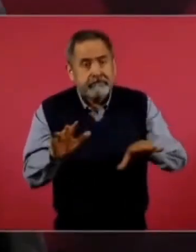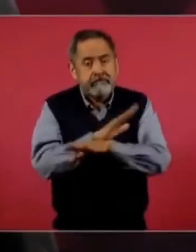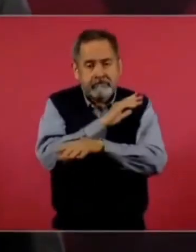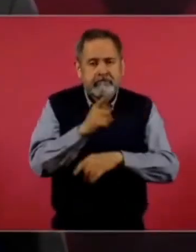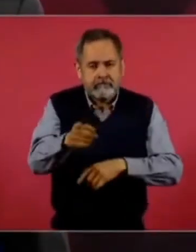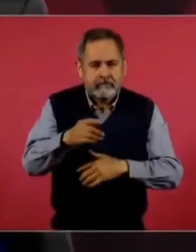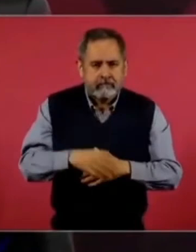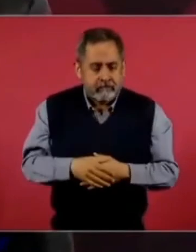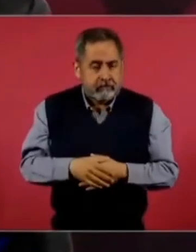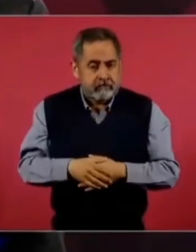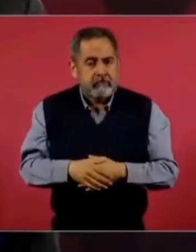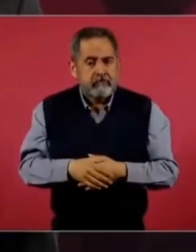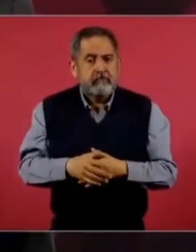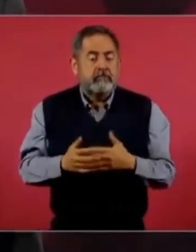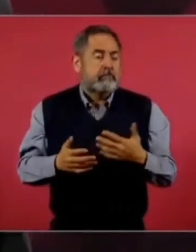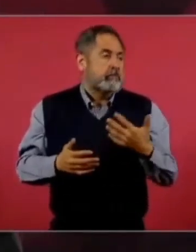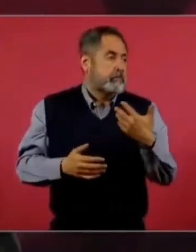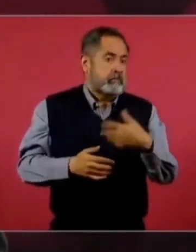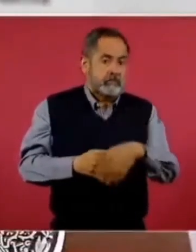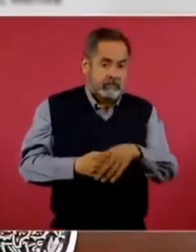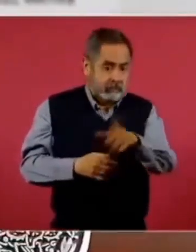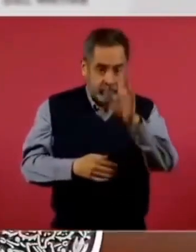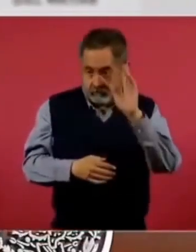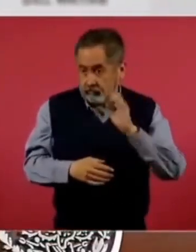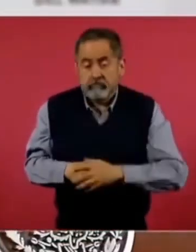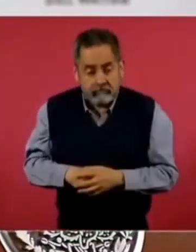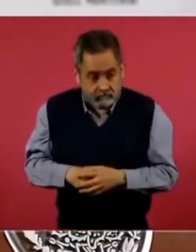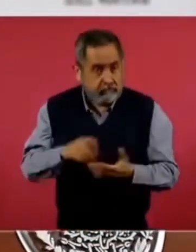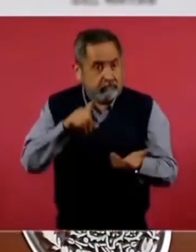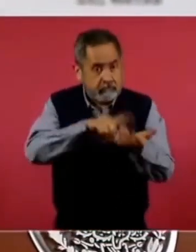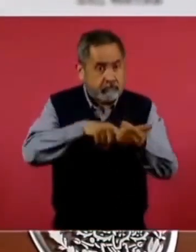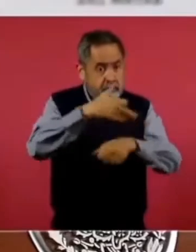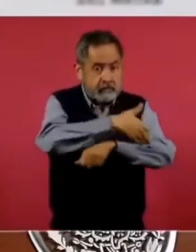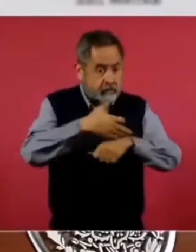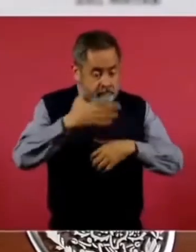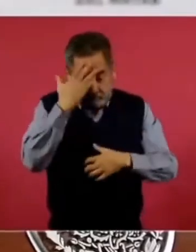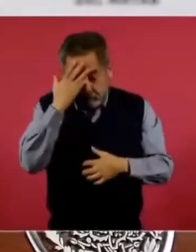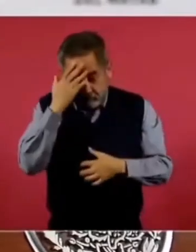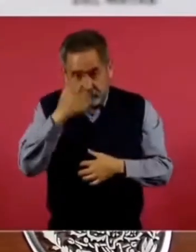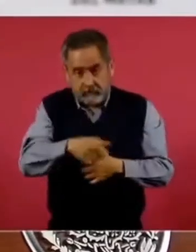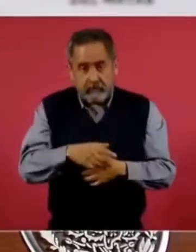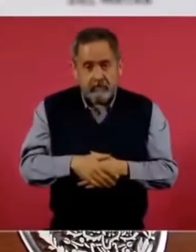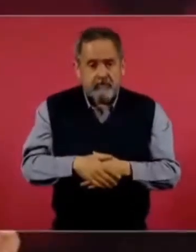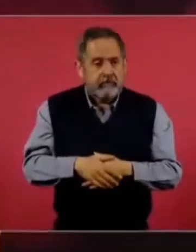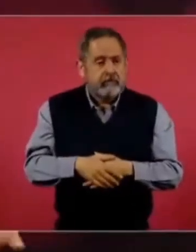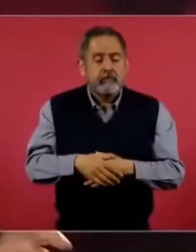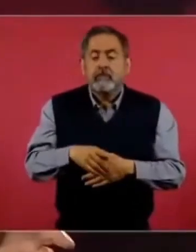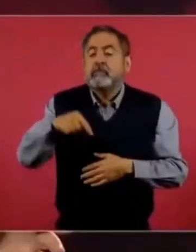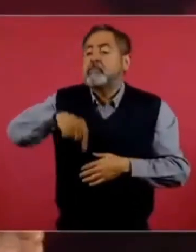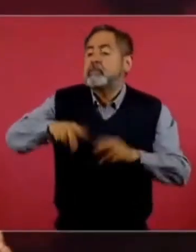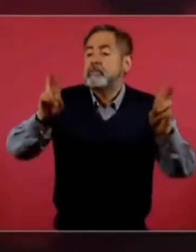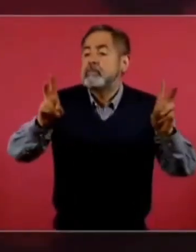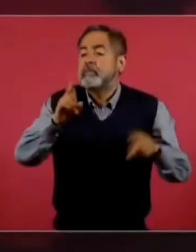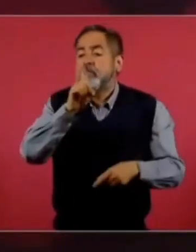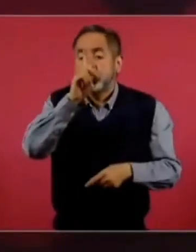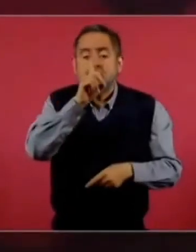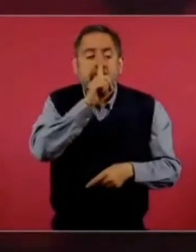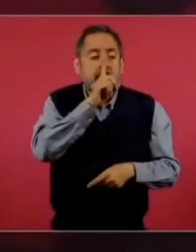hay acuerdos, no hablemos de esto, se reúnen y no hablan, se aguantan.